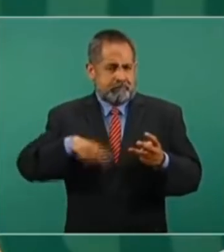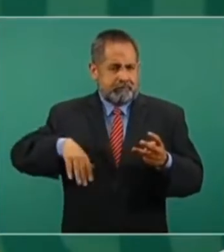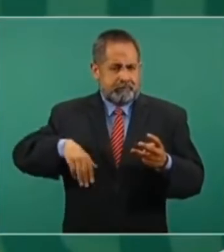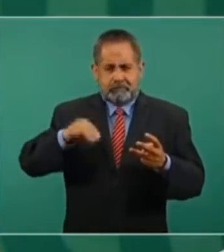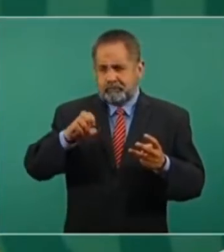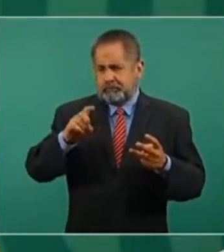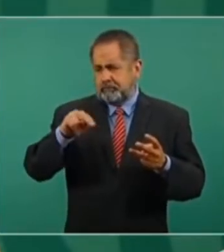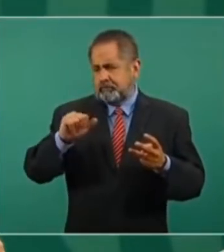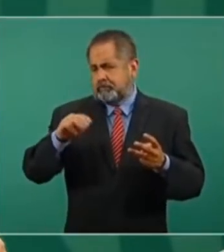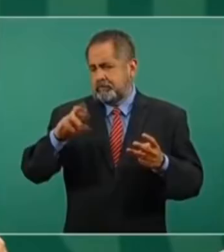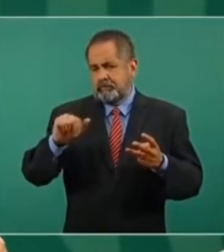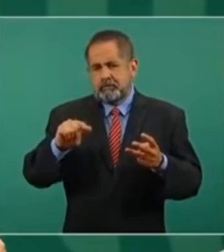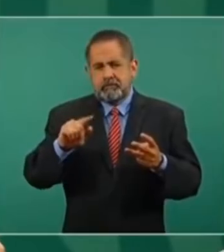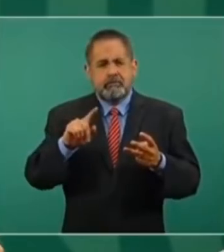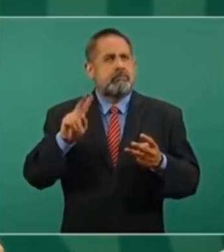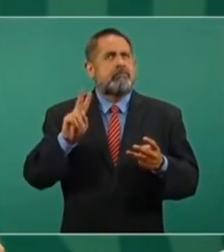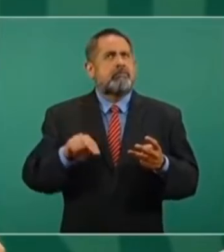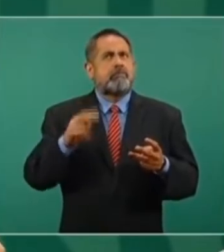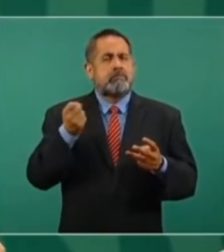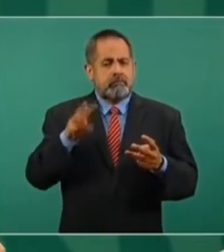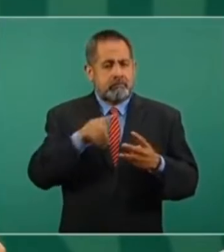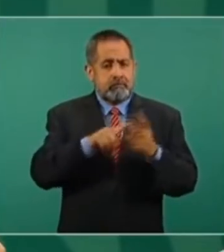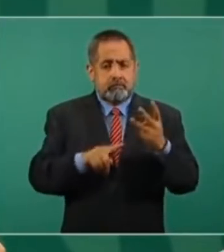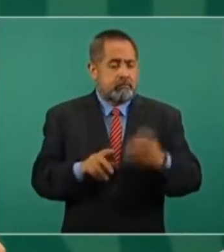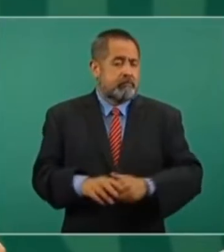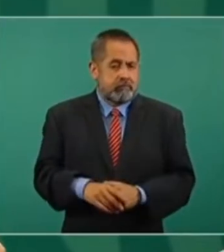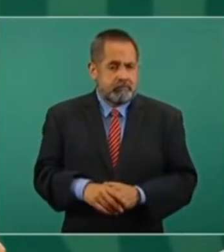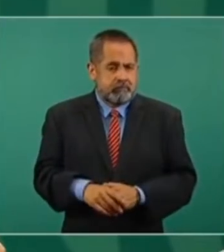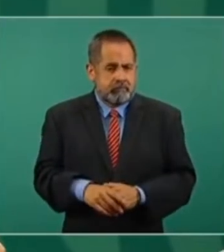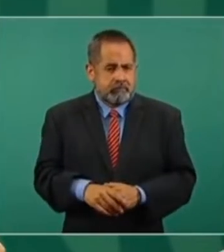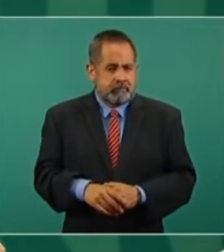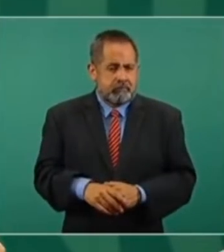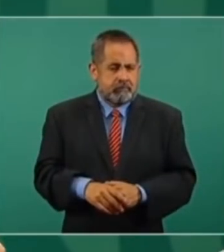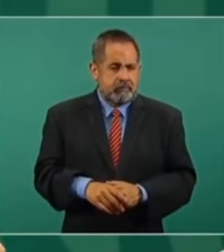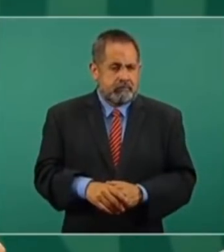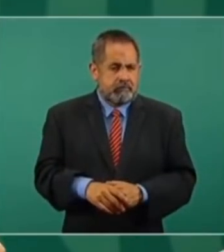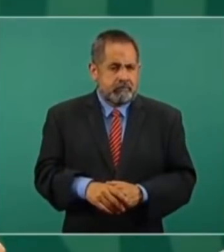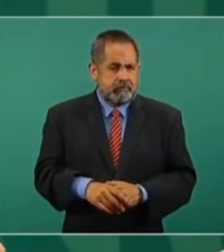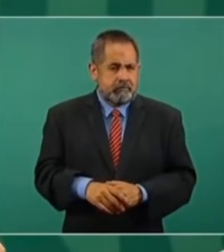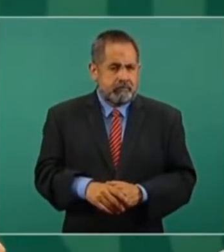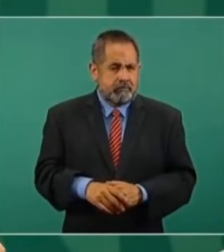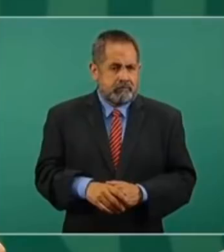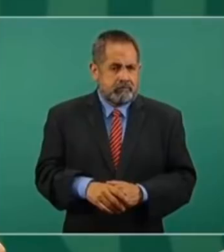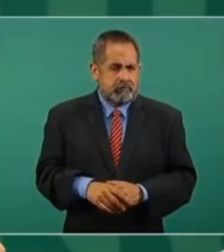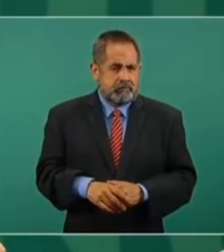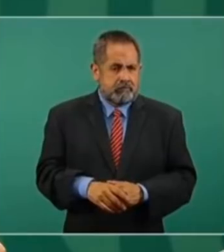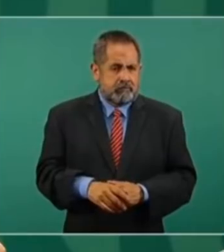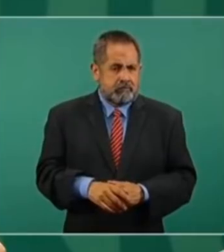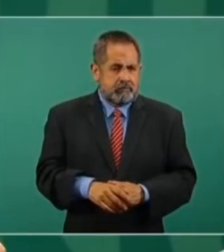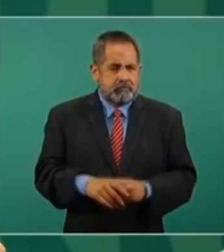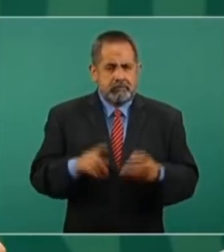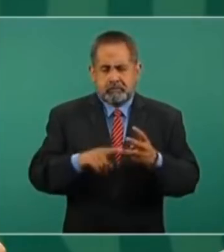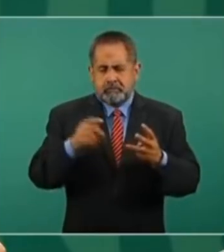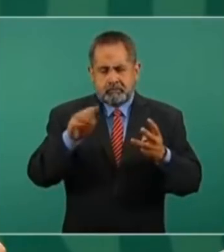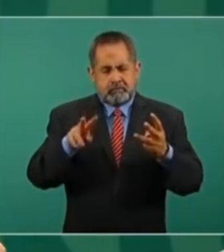Medina Mora que fue en el 2019 o 20, del